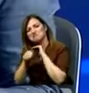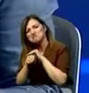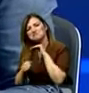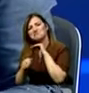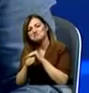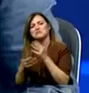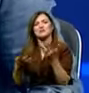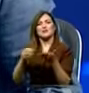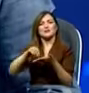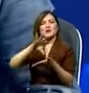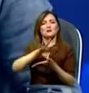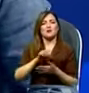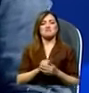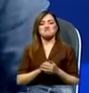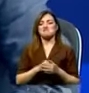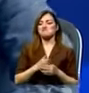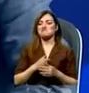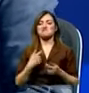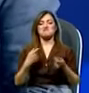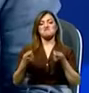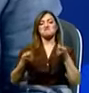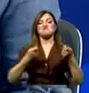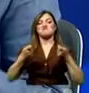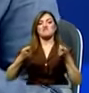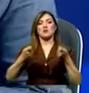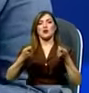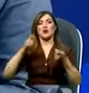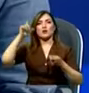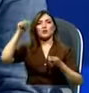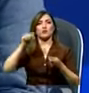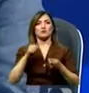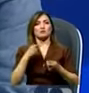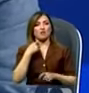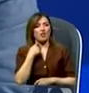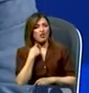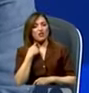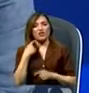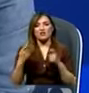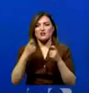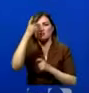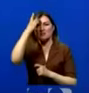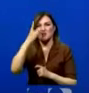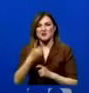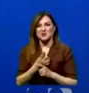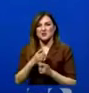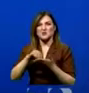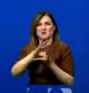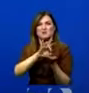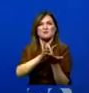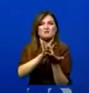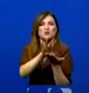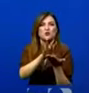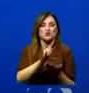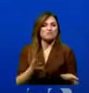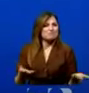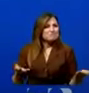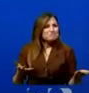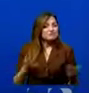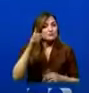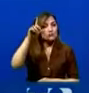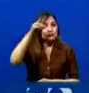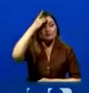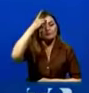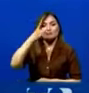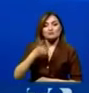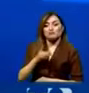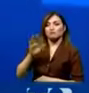permiten a la Asamblea hacer tantas cosas que le tienen al gobierno contra la pared y ni siquiera se decide por la muerte cruzada? El gobierno tomará la decisión que